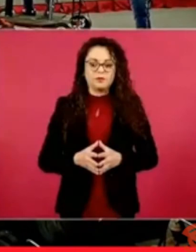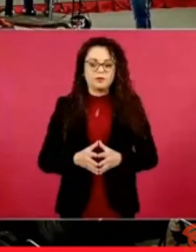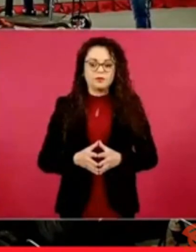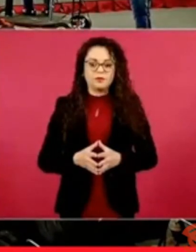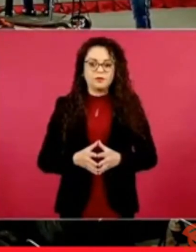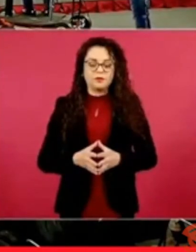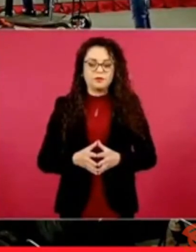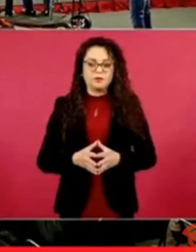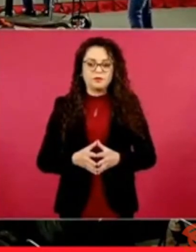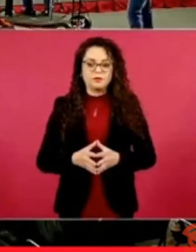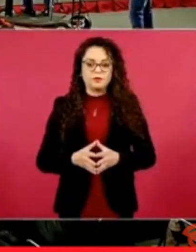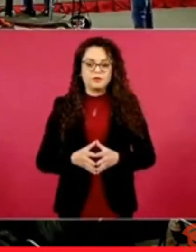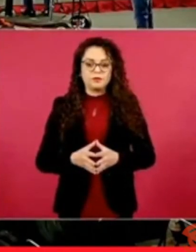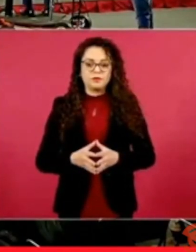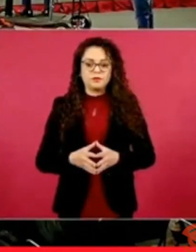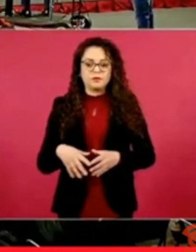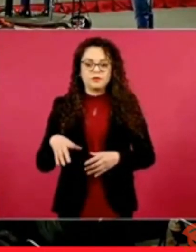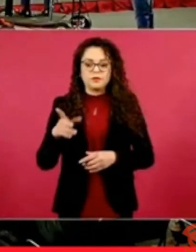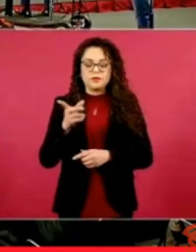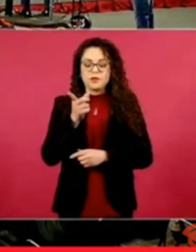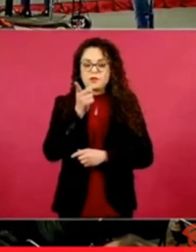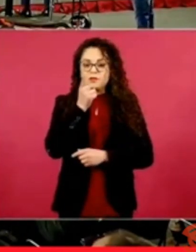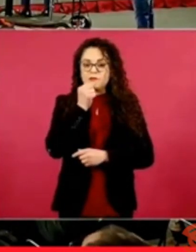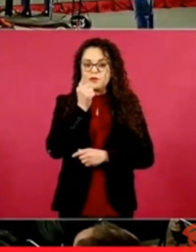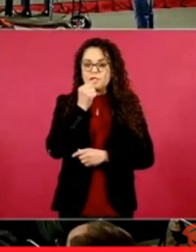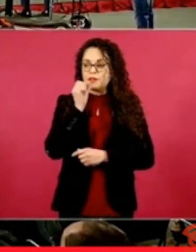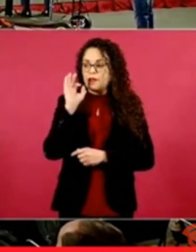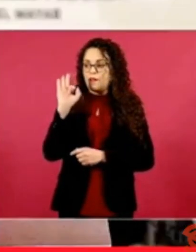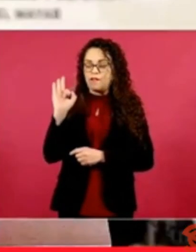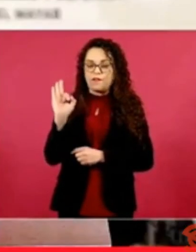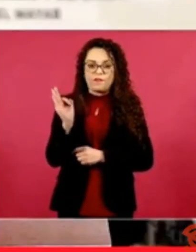y la policía federal preventiva nos dio